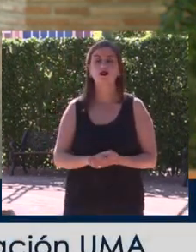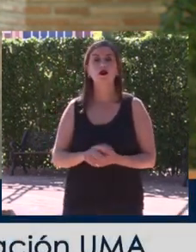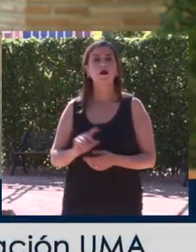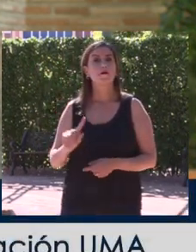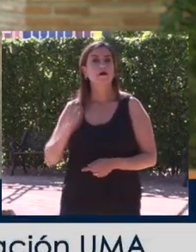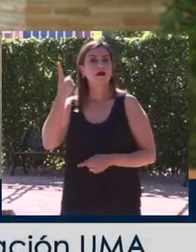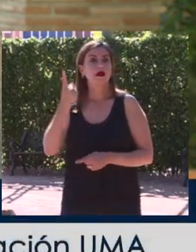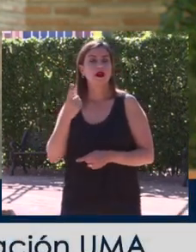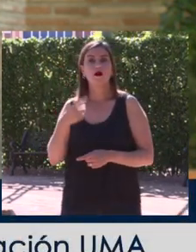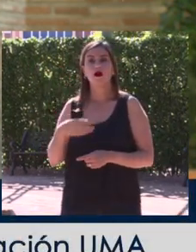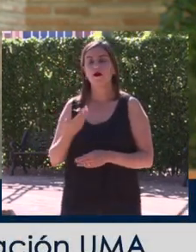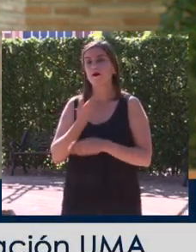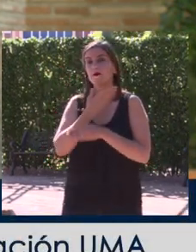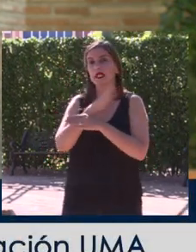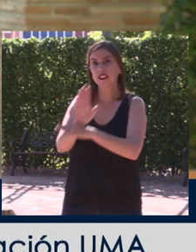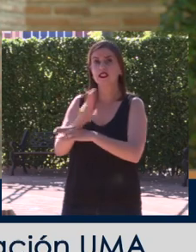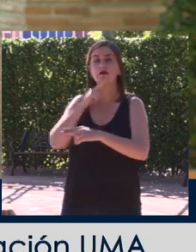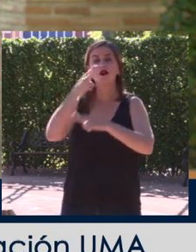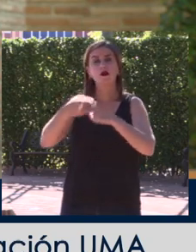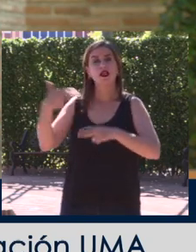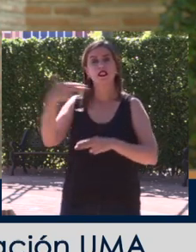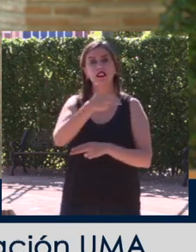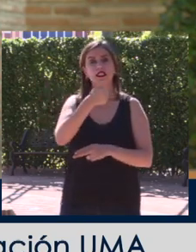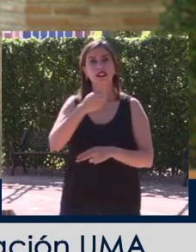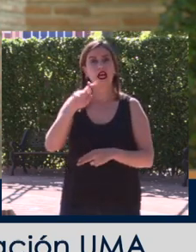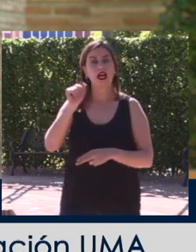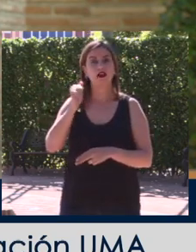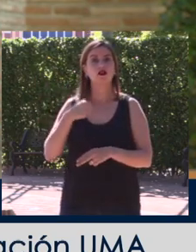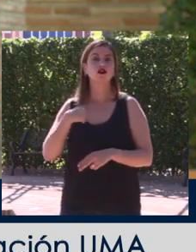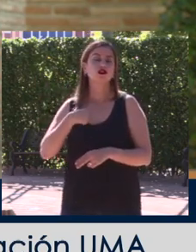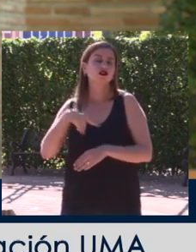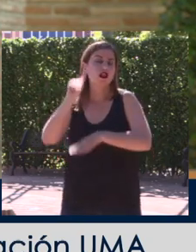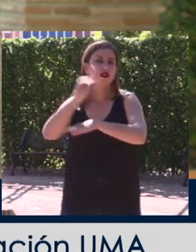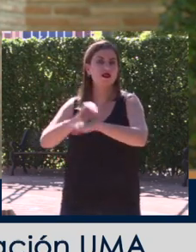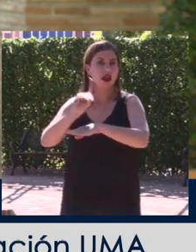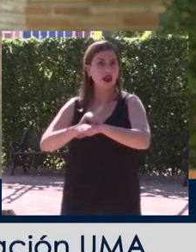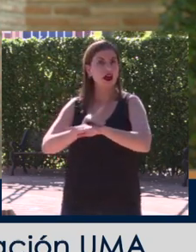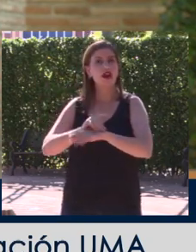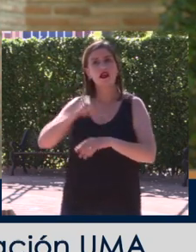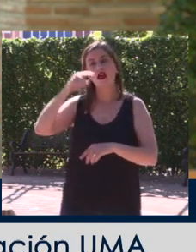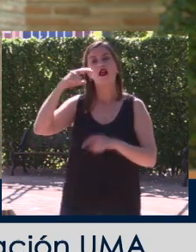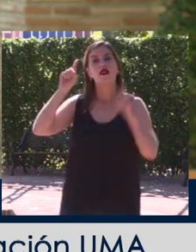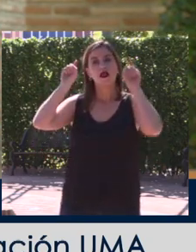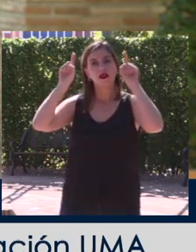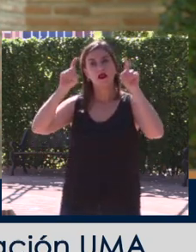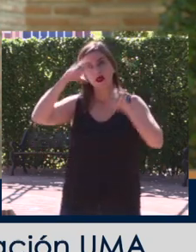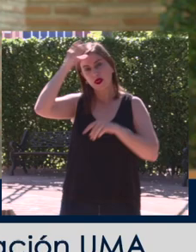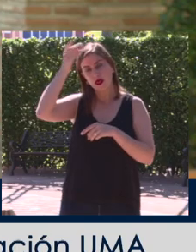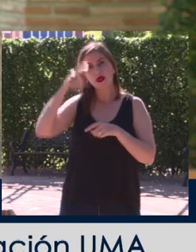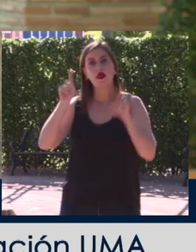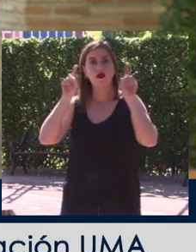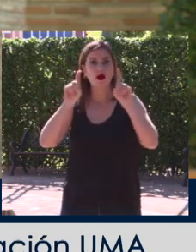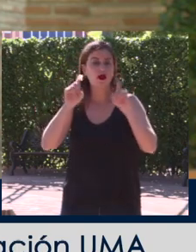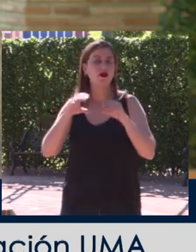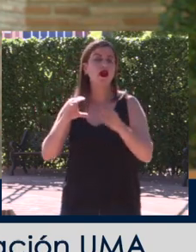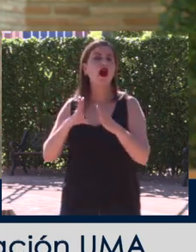presentarme. Soy Charo Gutiérrez, Rosario Gutiérrez, soy la decana de la Facultad de Ciencias de la Educación de la Universidad